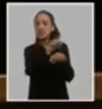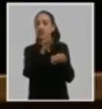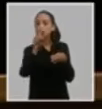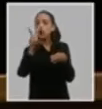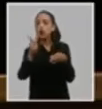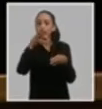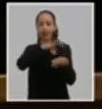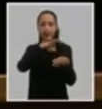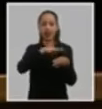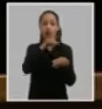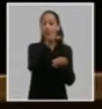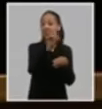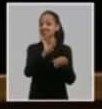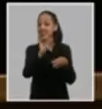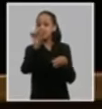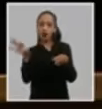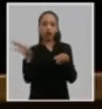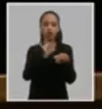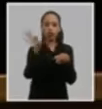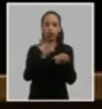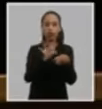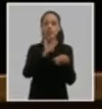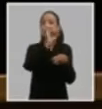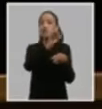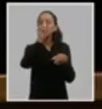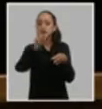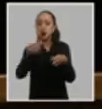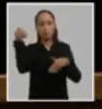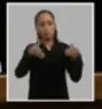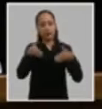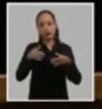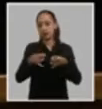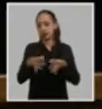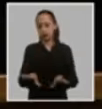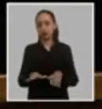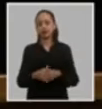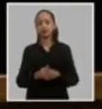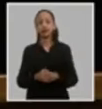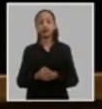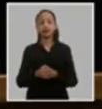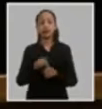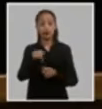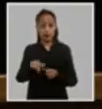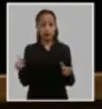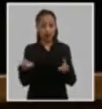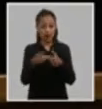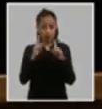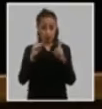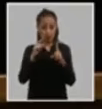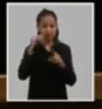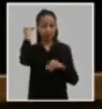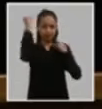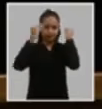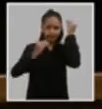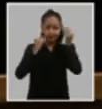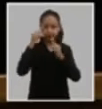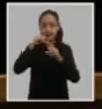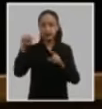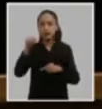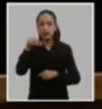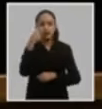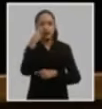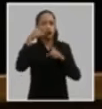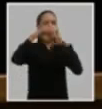diecisiete invitados y siete participantes en la sesión de la misma sobre este tema se